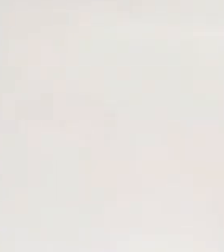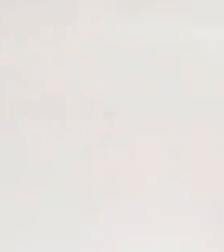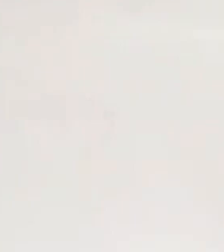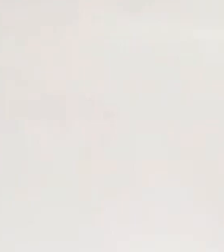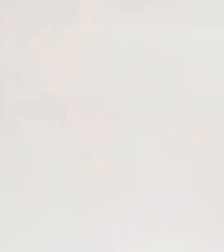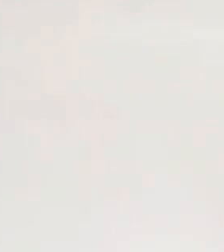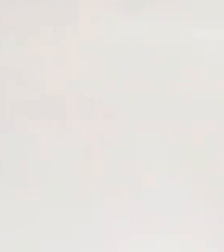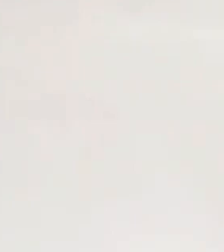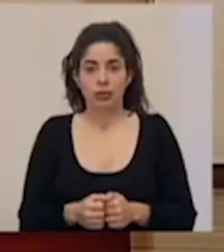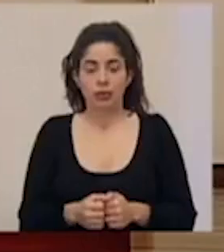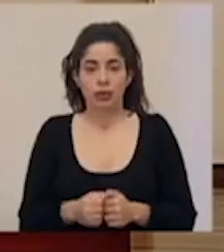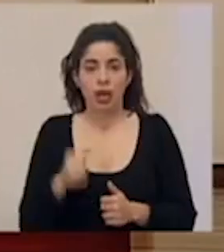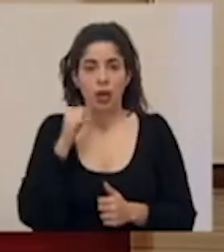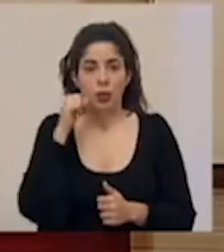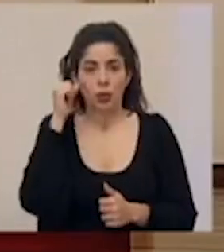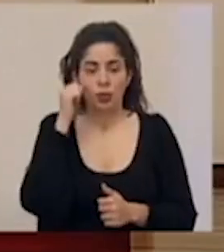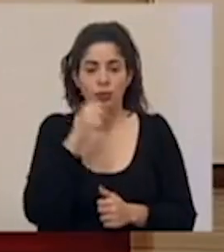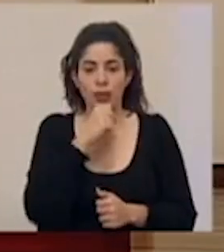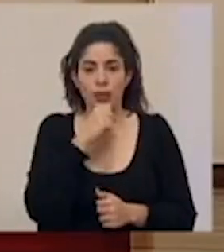y adultos mayores.